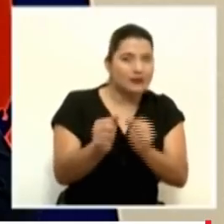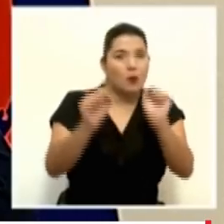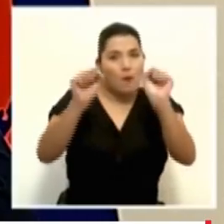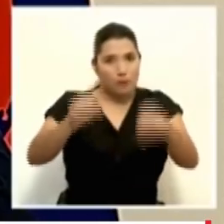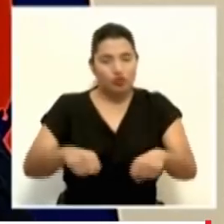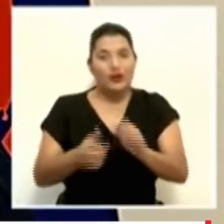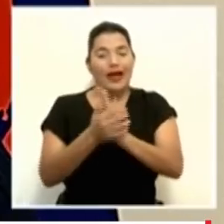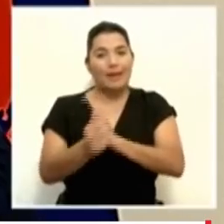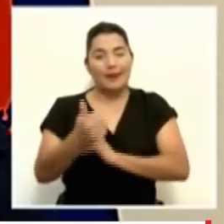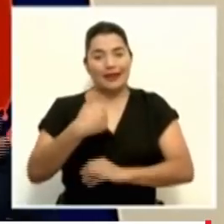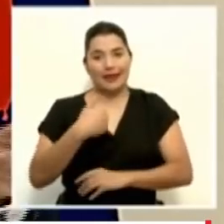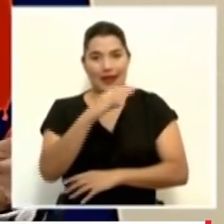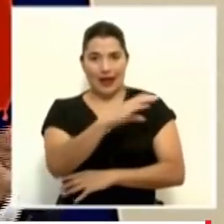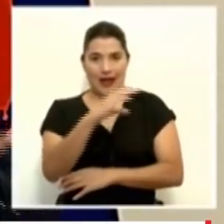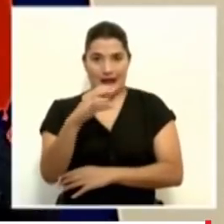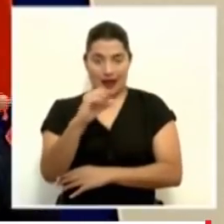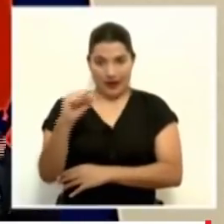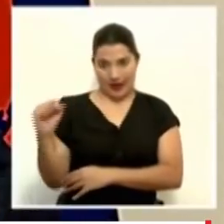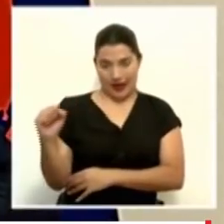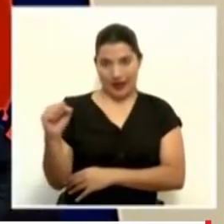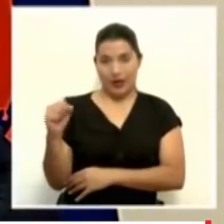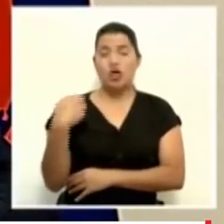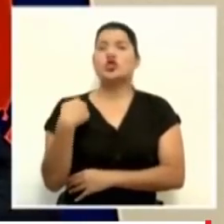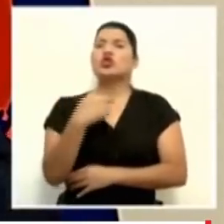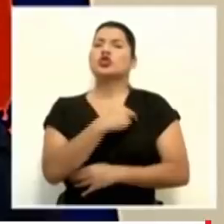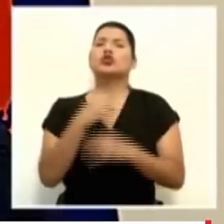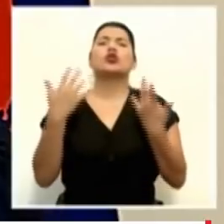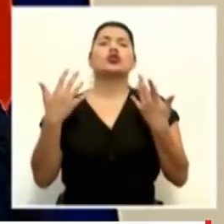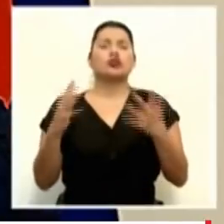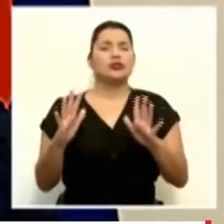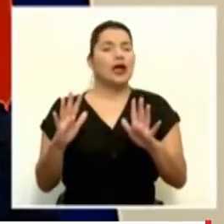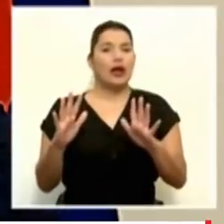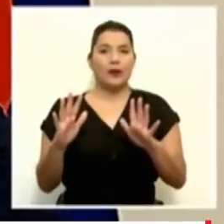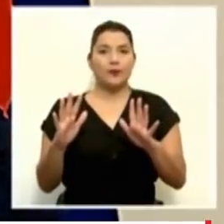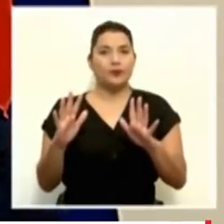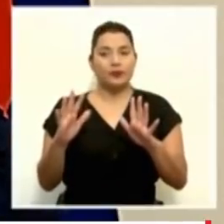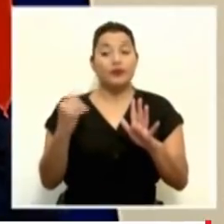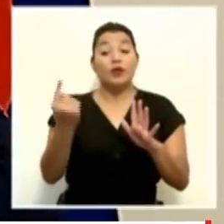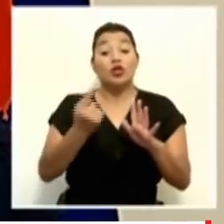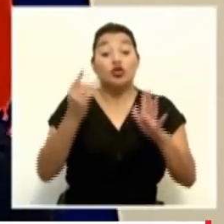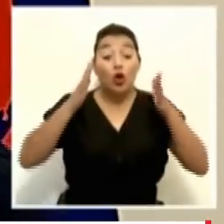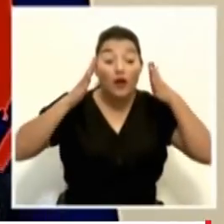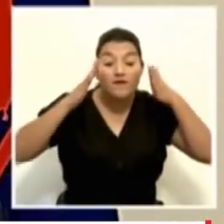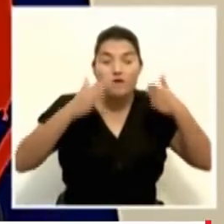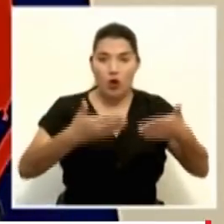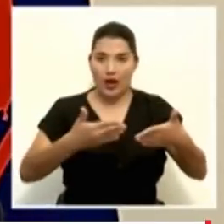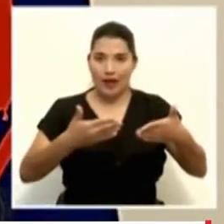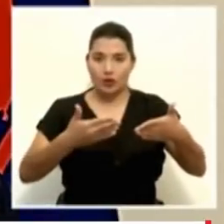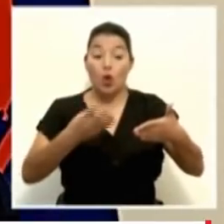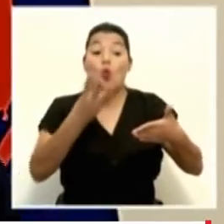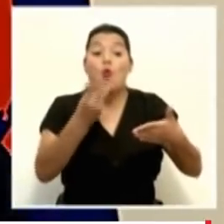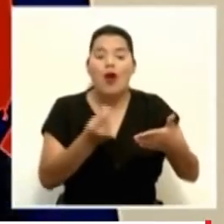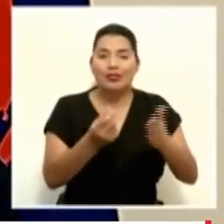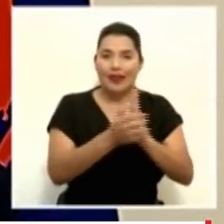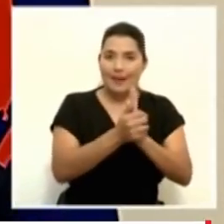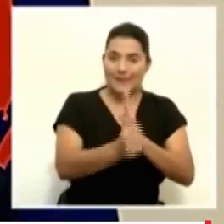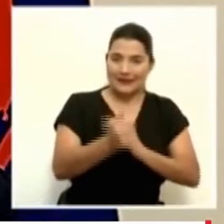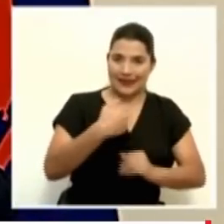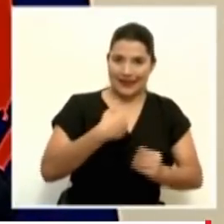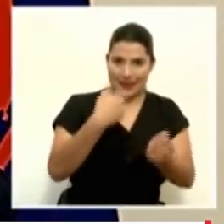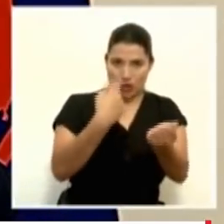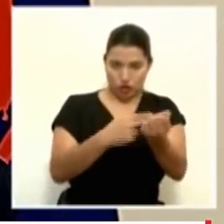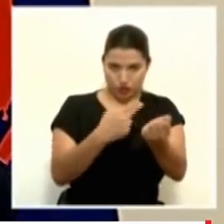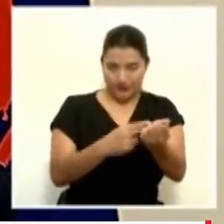estamos haciendo hoy, ya olvidándonos de áreas de captación y nada más enfocándonos a capacidad hospitalaria, de nuevo, ese